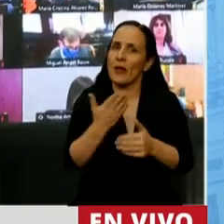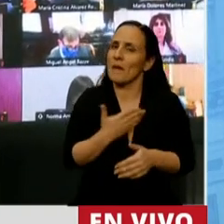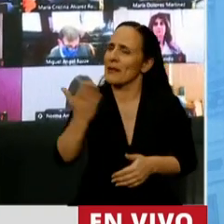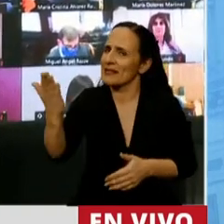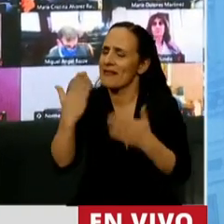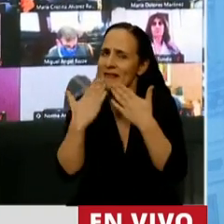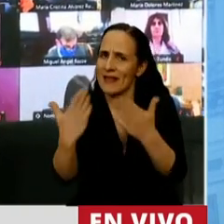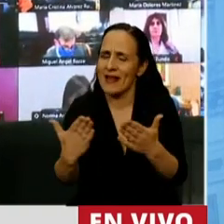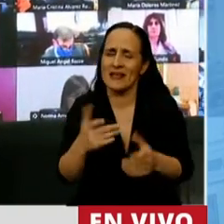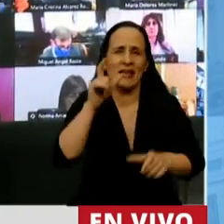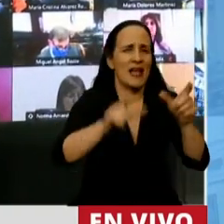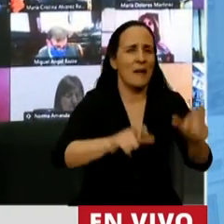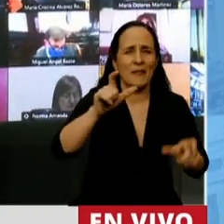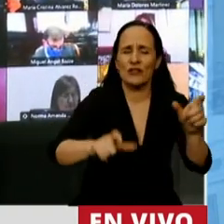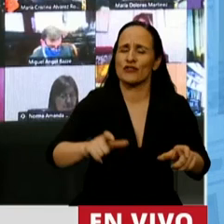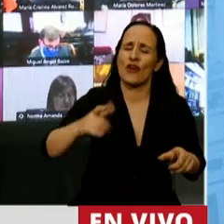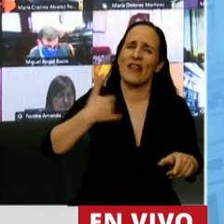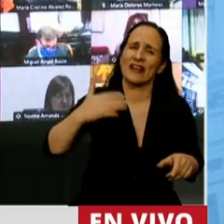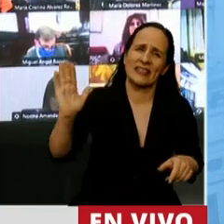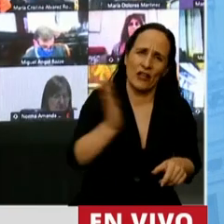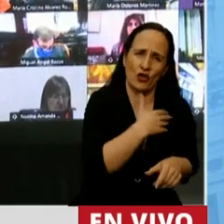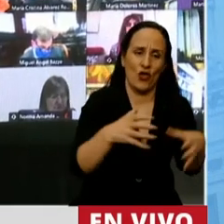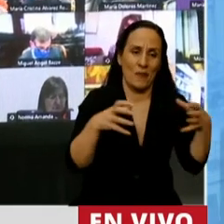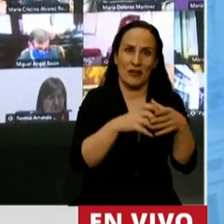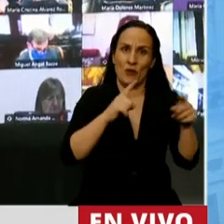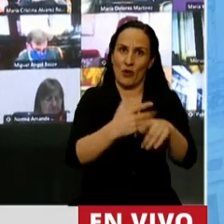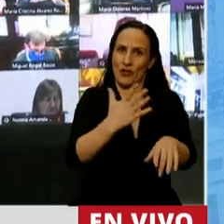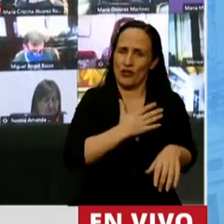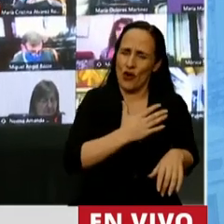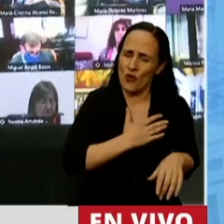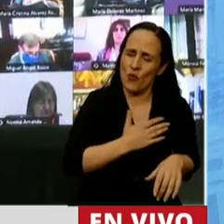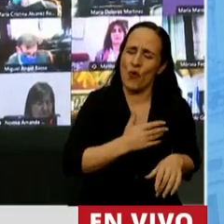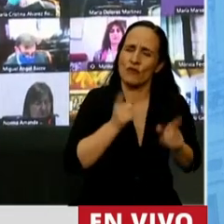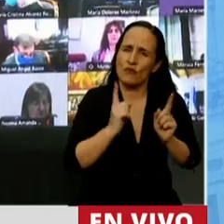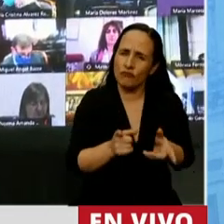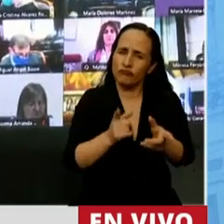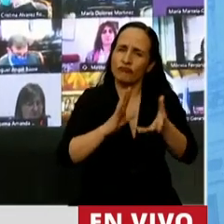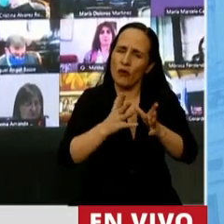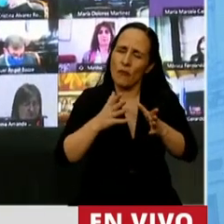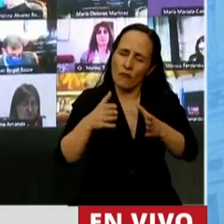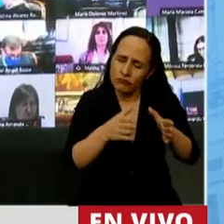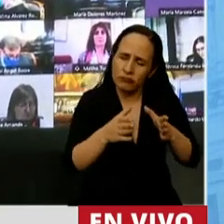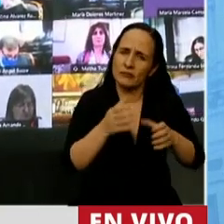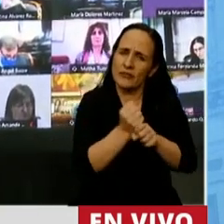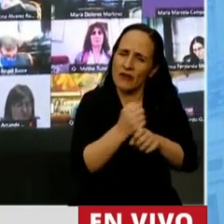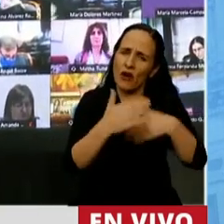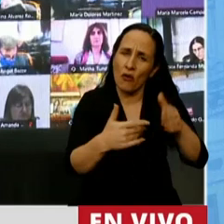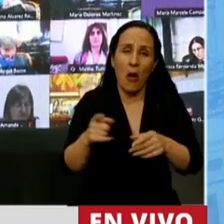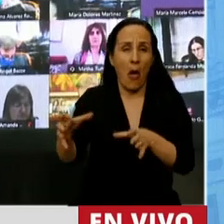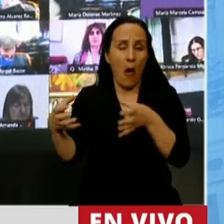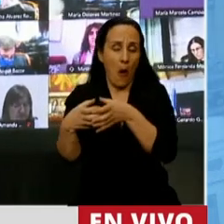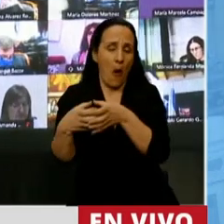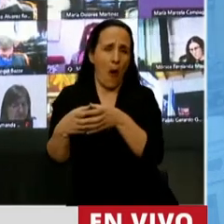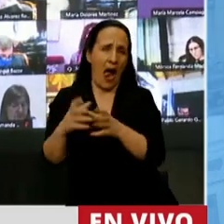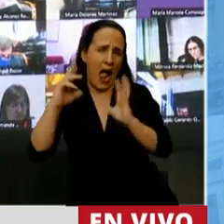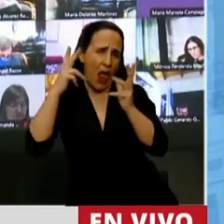todos los argentinos, a nuestro bloque, decirles que sigamos en este camino. Si estos muchachos están enojados, si estos